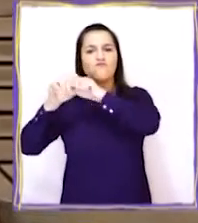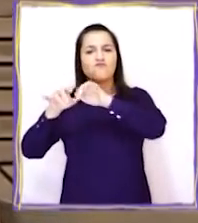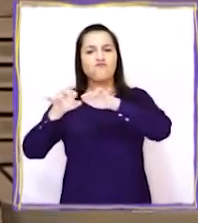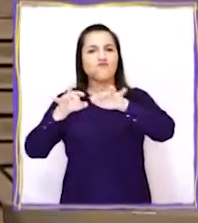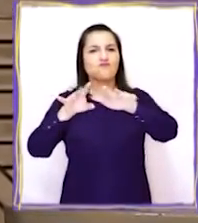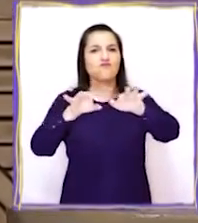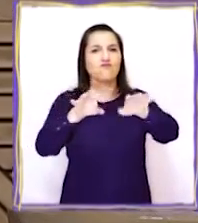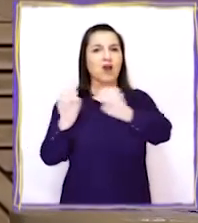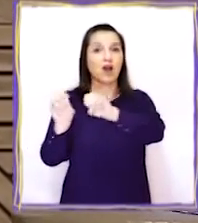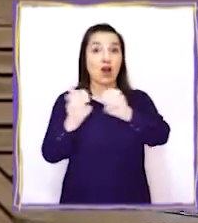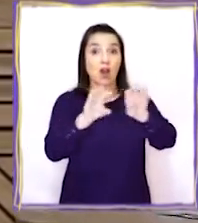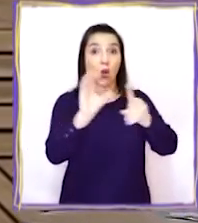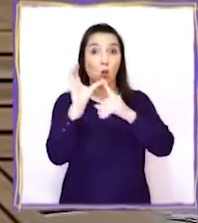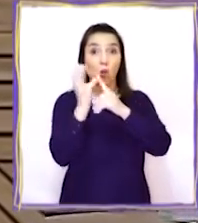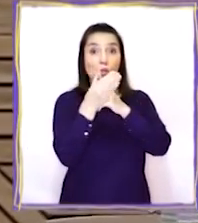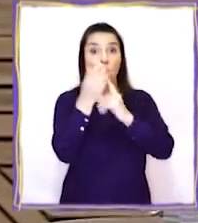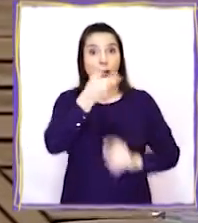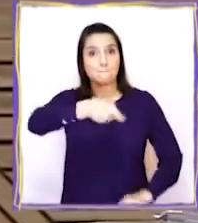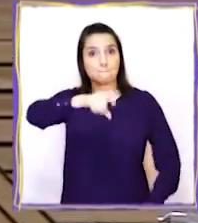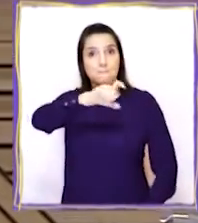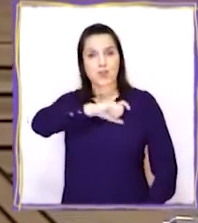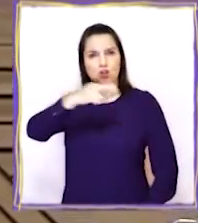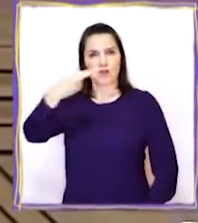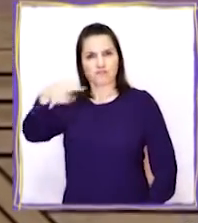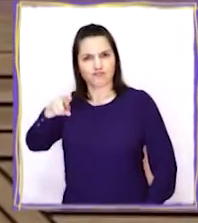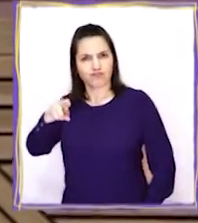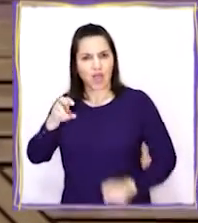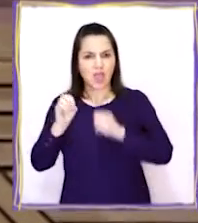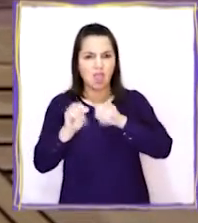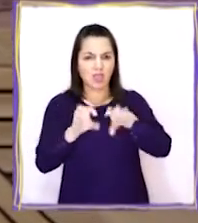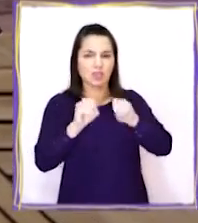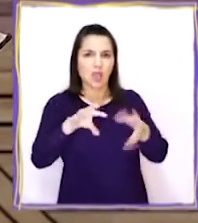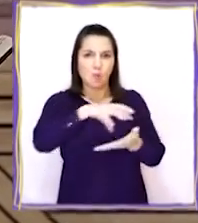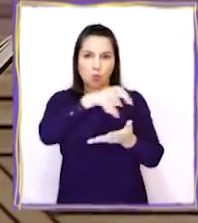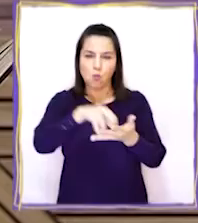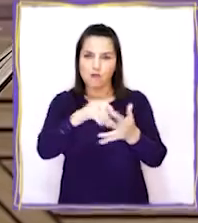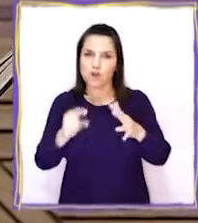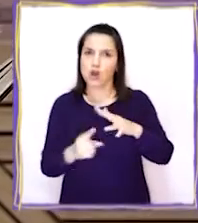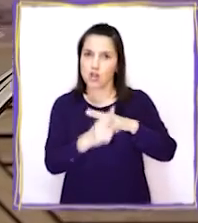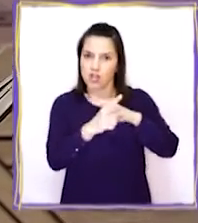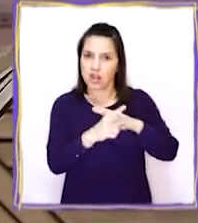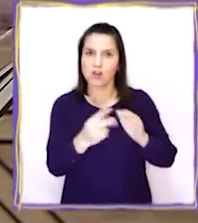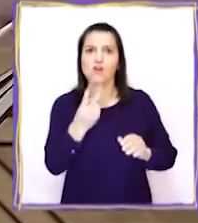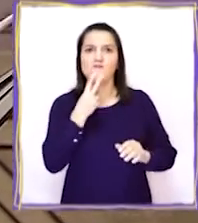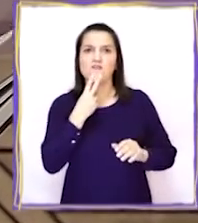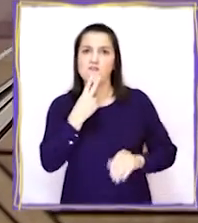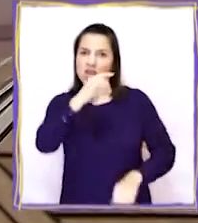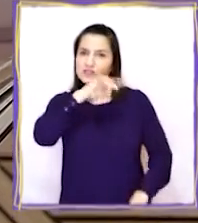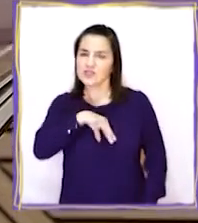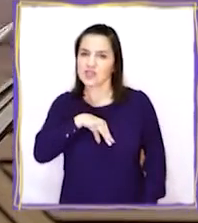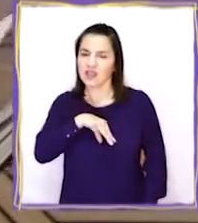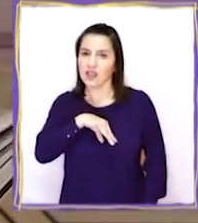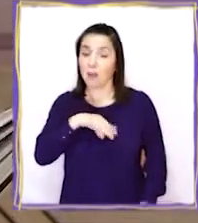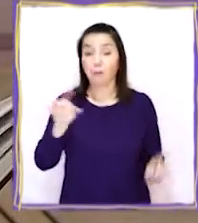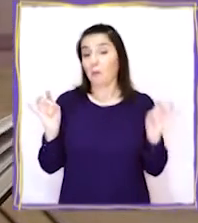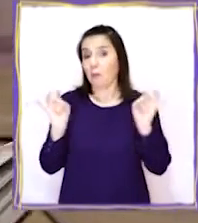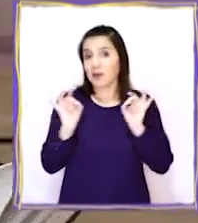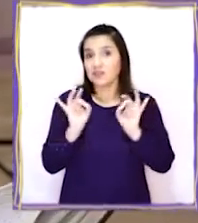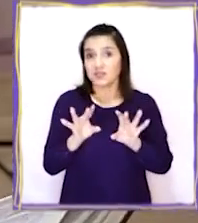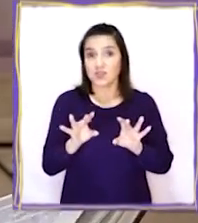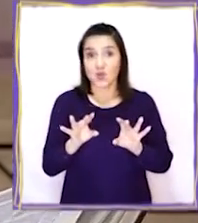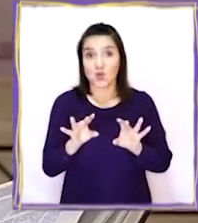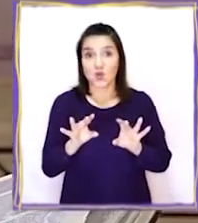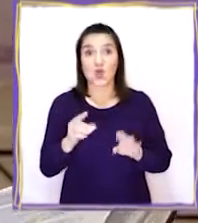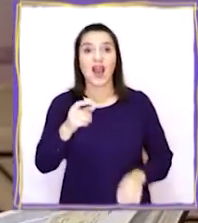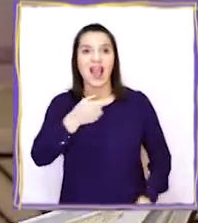parte de la cultura de los españoles a los pueblos originarios que vivían en nuestro país. Y fue así